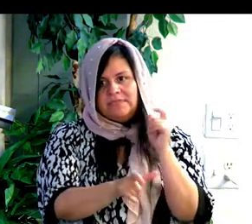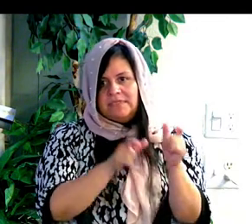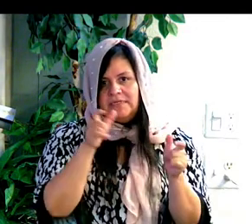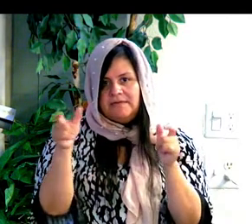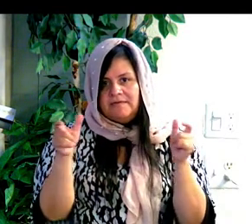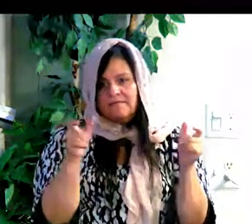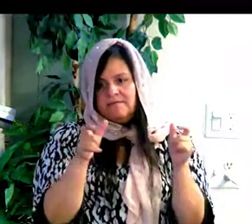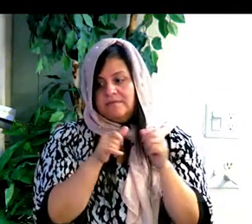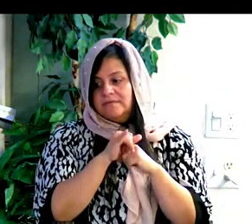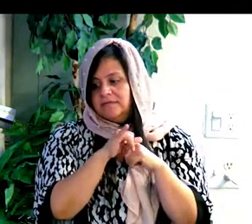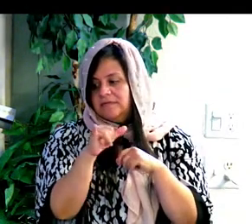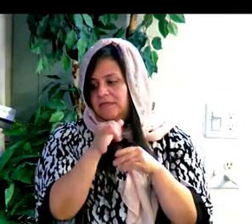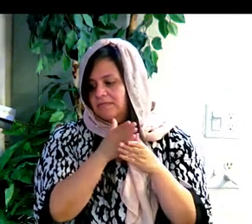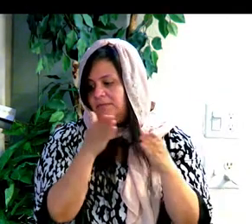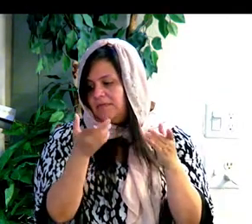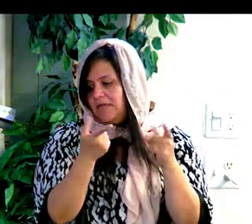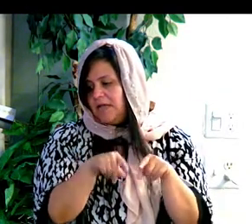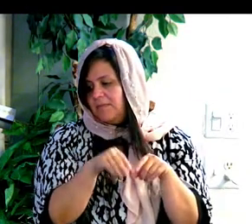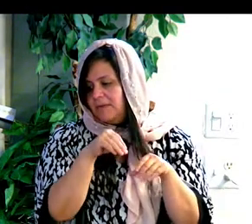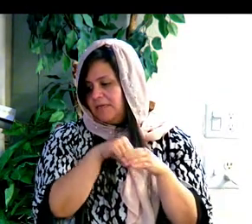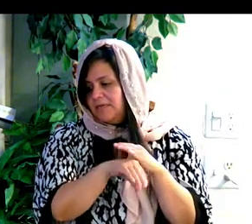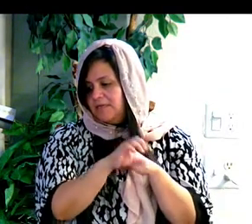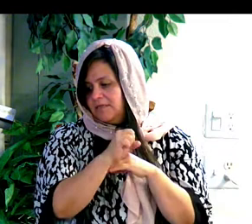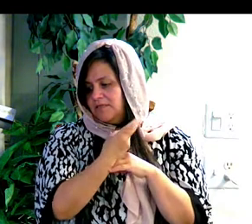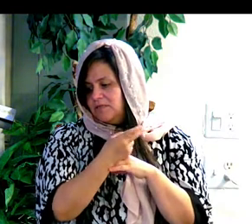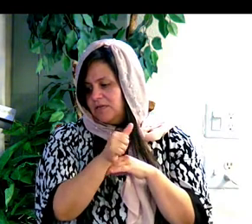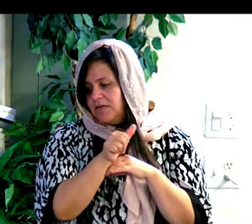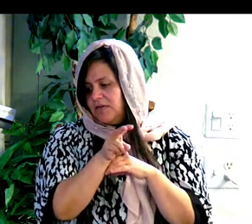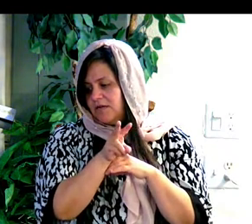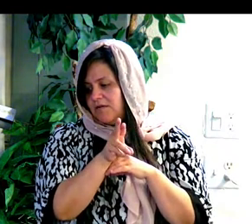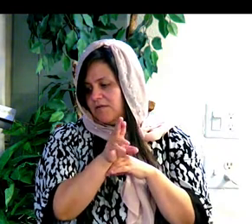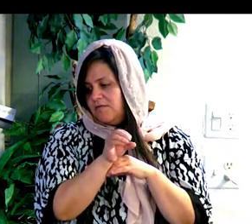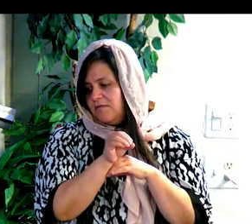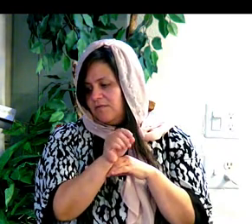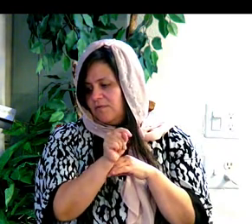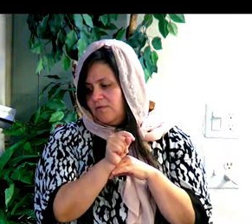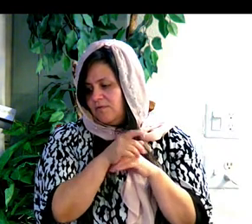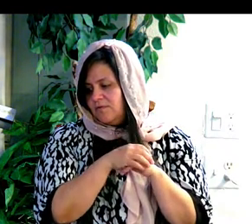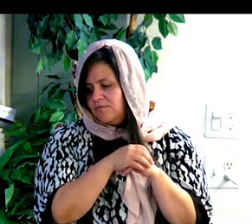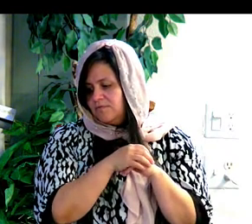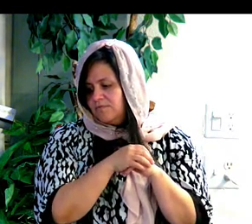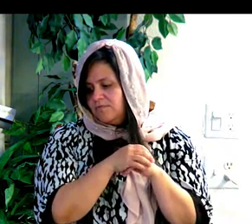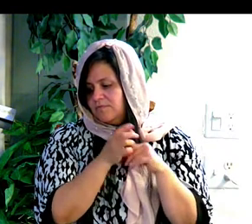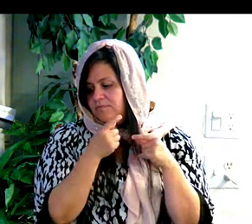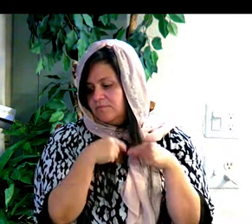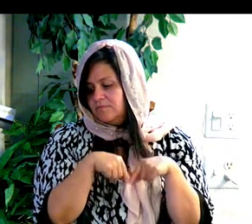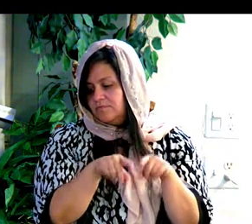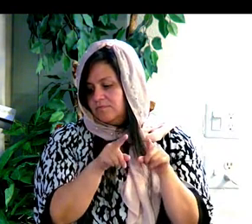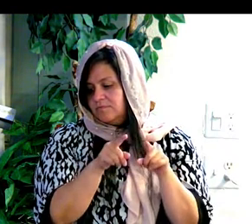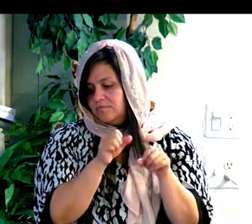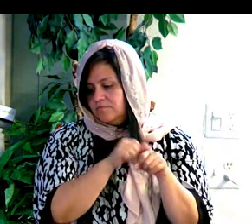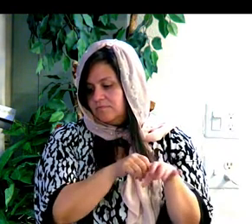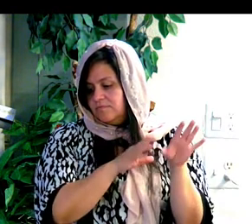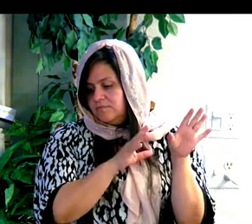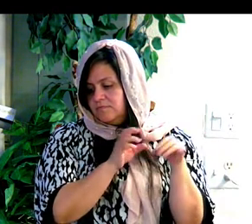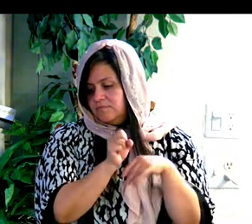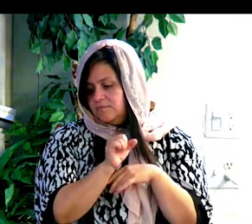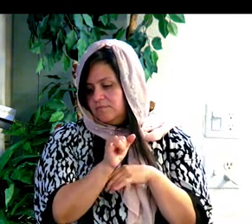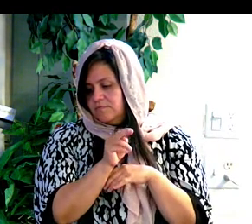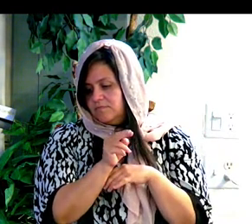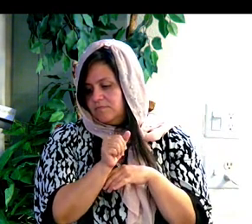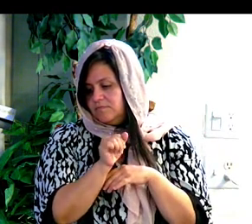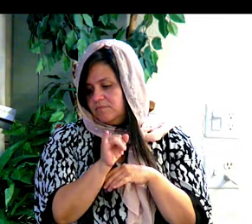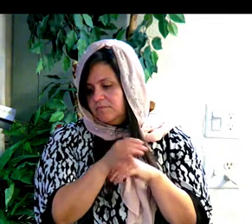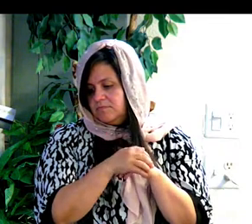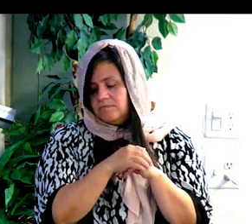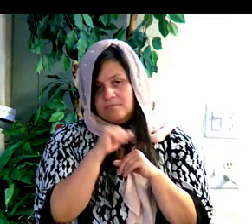Shavuot. Lo mismo pasó durante Shavuot. At Mount Sinai. En el Monte Sinai o Pentecostés. Everybody understood